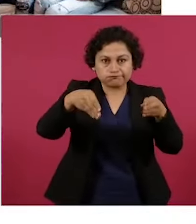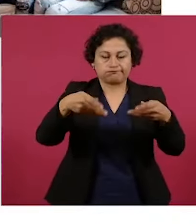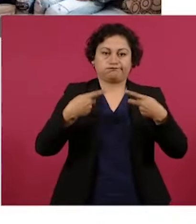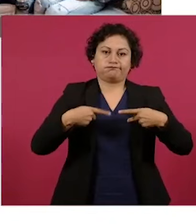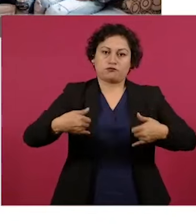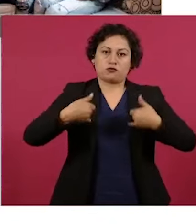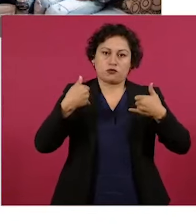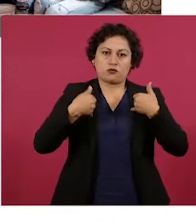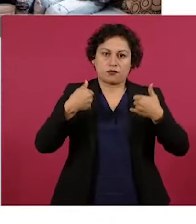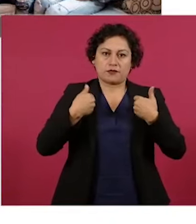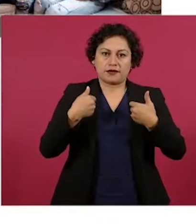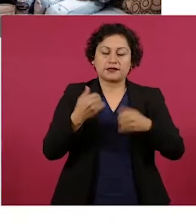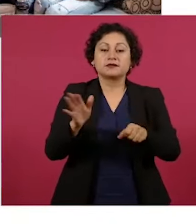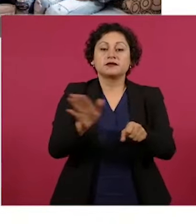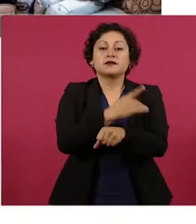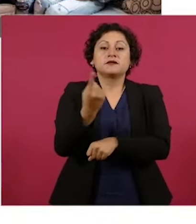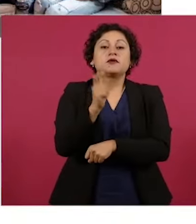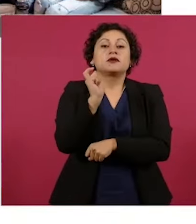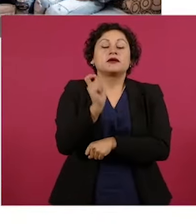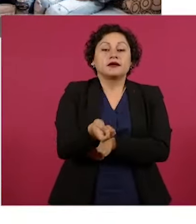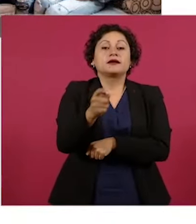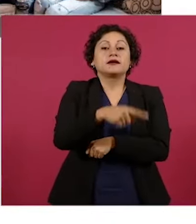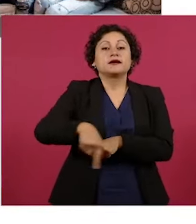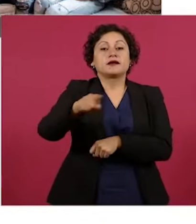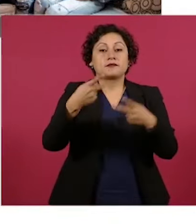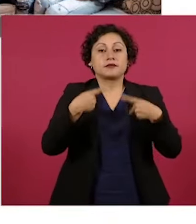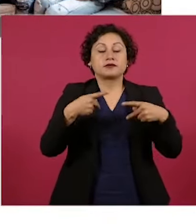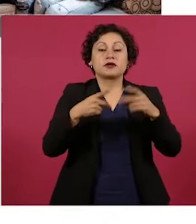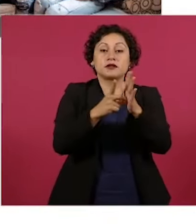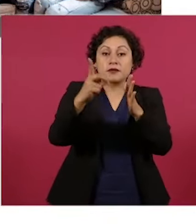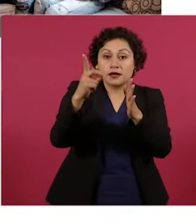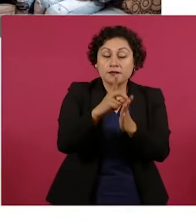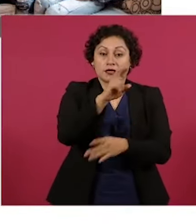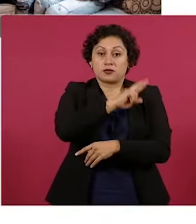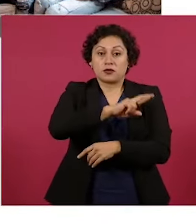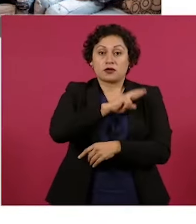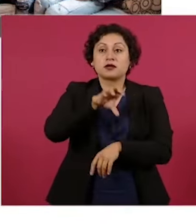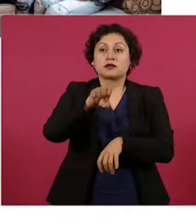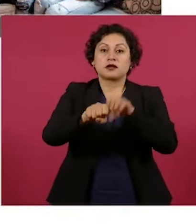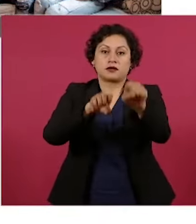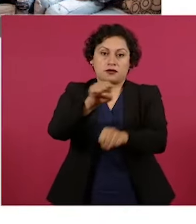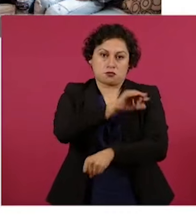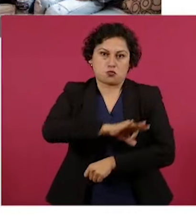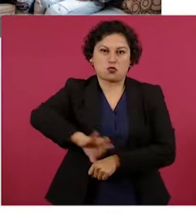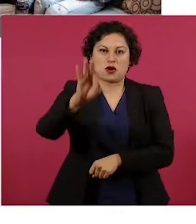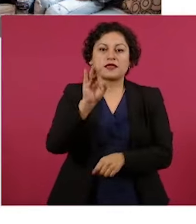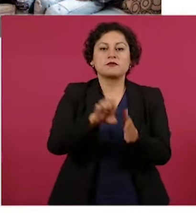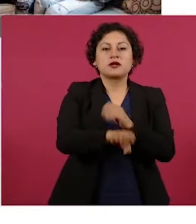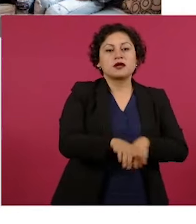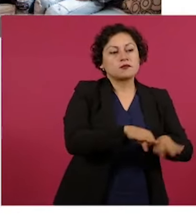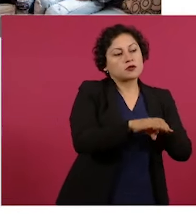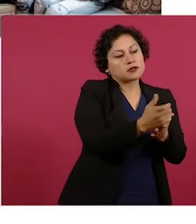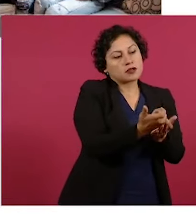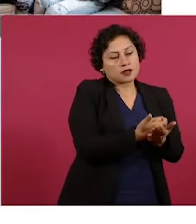cotizar en el Infonavit puedan acceder a un departamento en renta, en una renta que no pueda acceder el 30 por ciento de su salario, es decir,